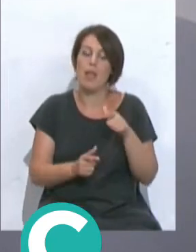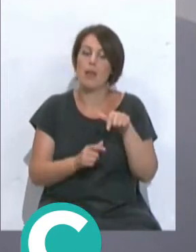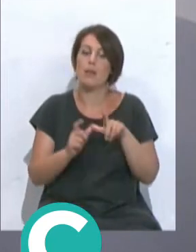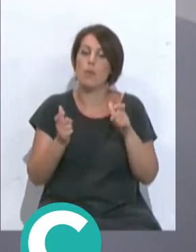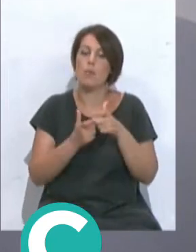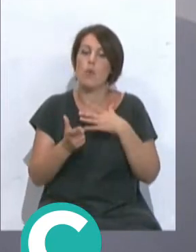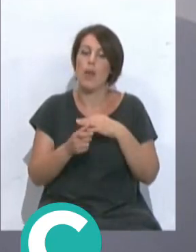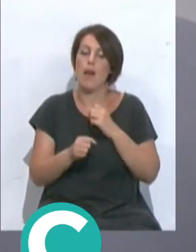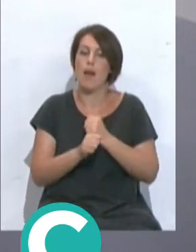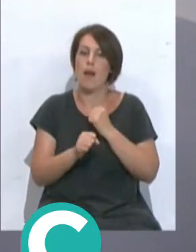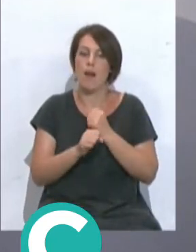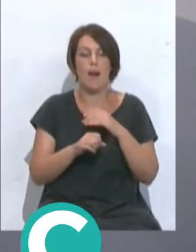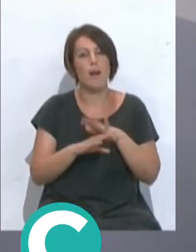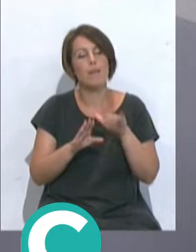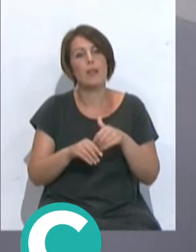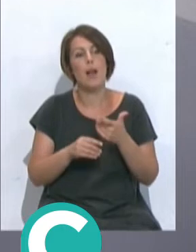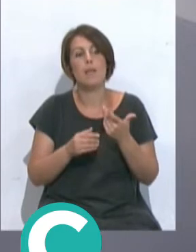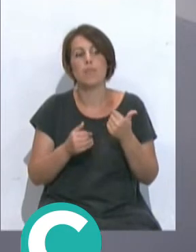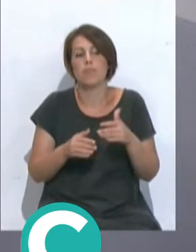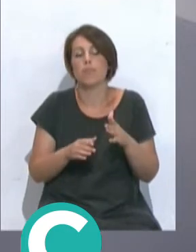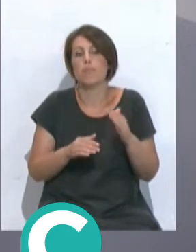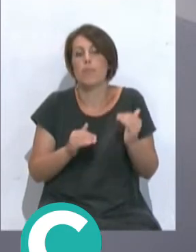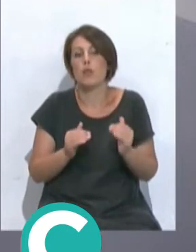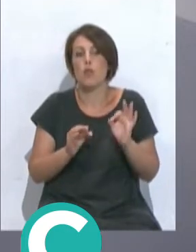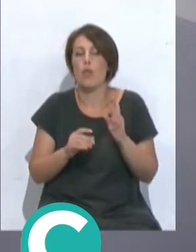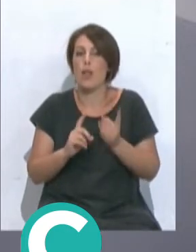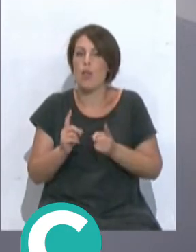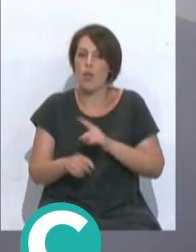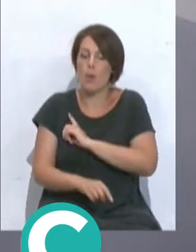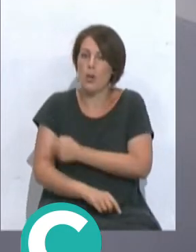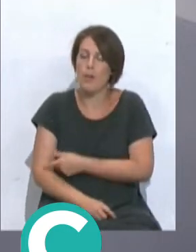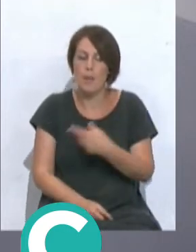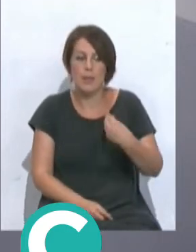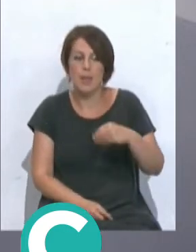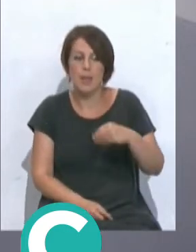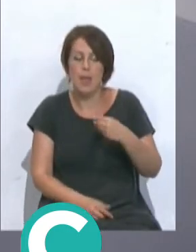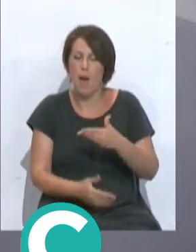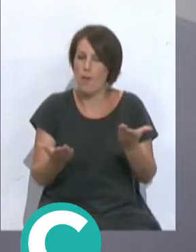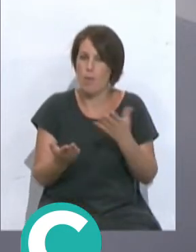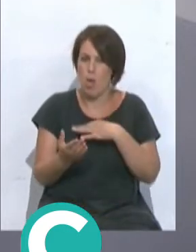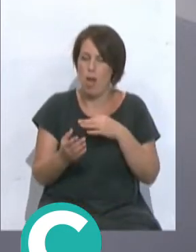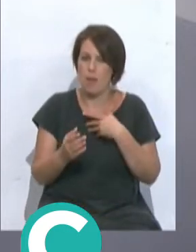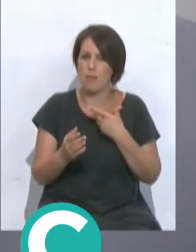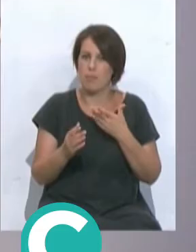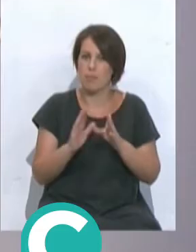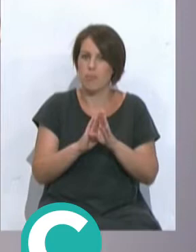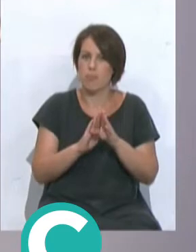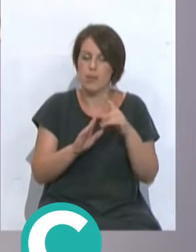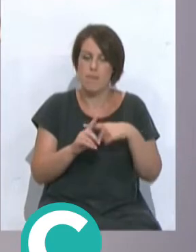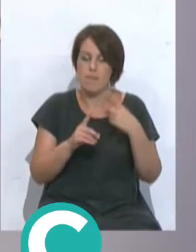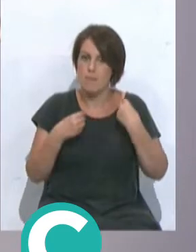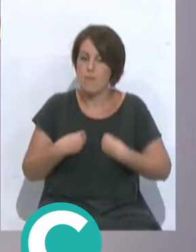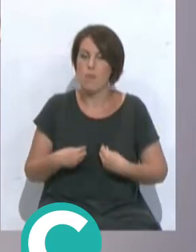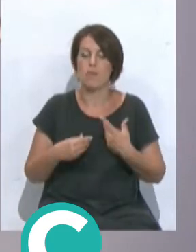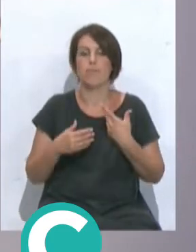plantilla podía rendir, al final quedó en menos o como, que la dirección deportiva y la presidencia confiaban en que podía mantener ese